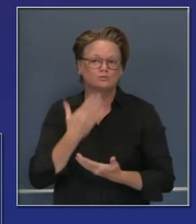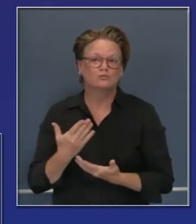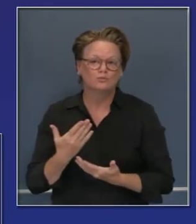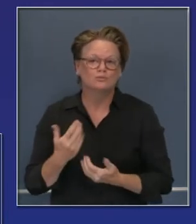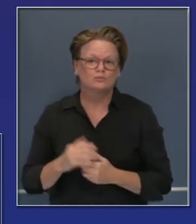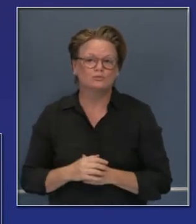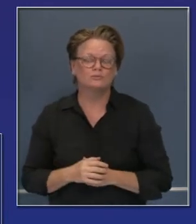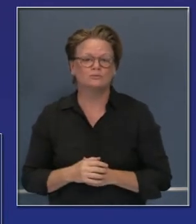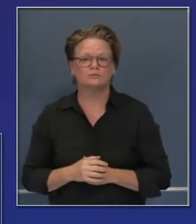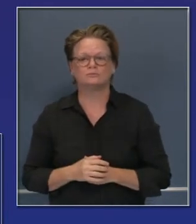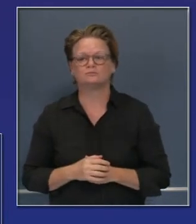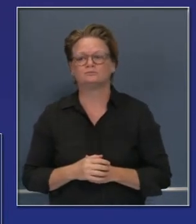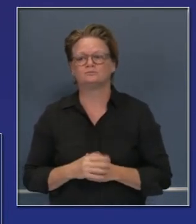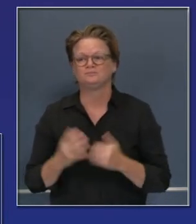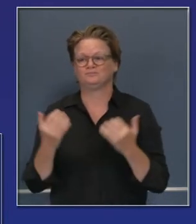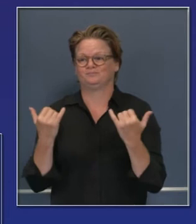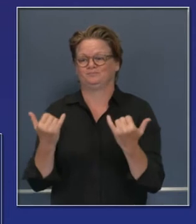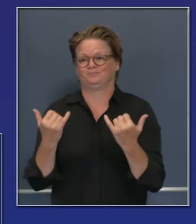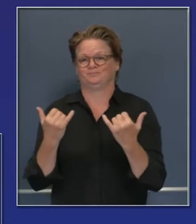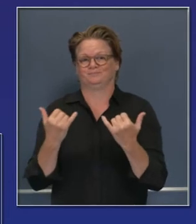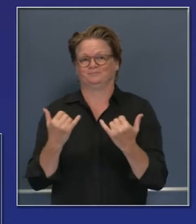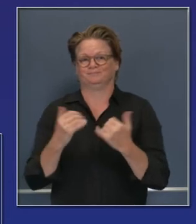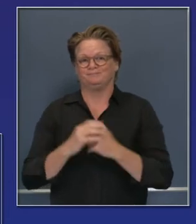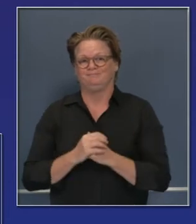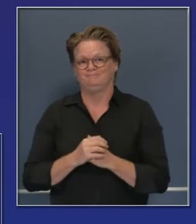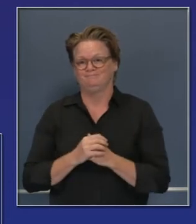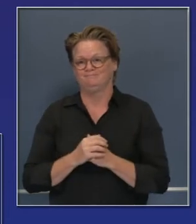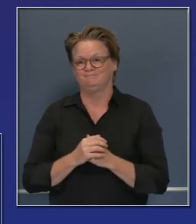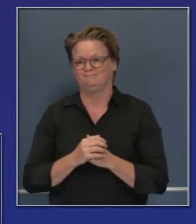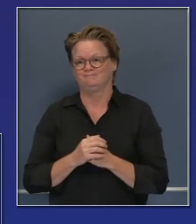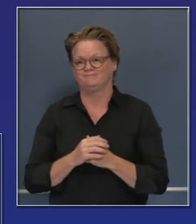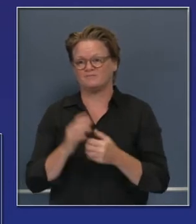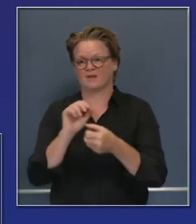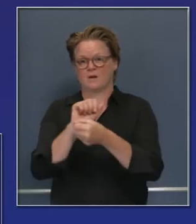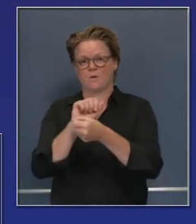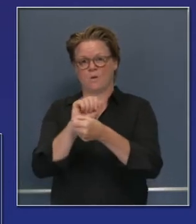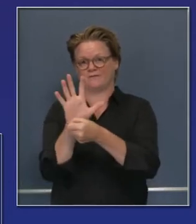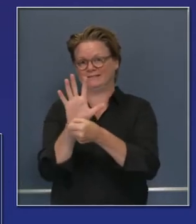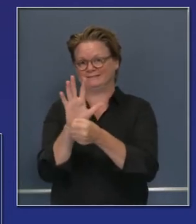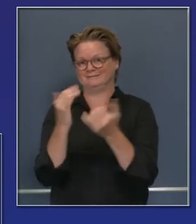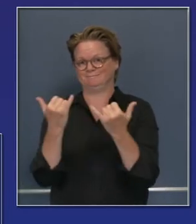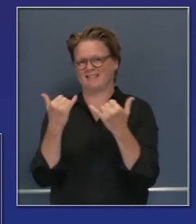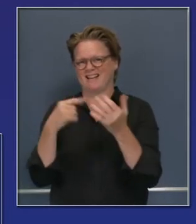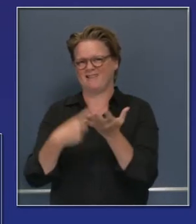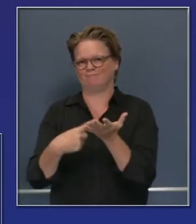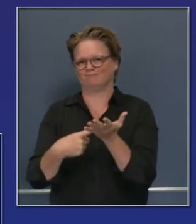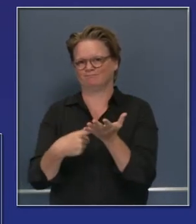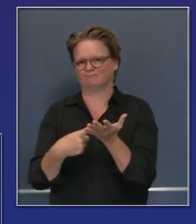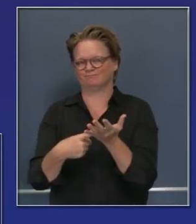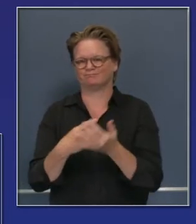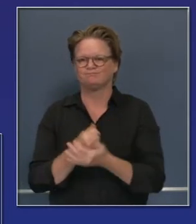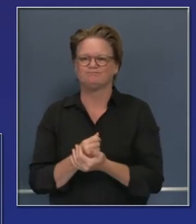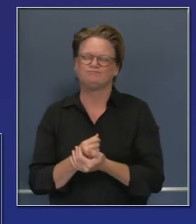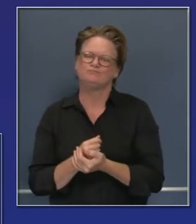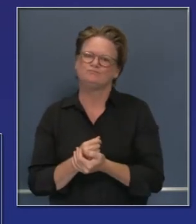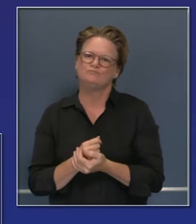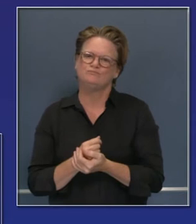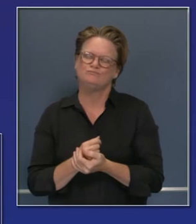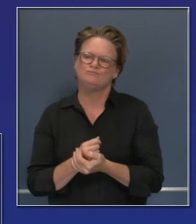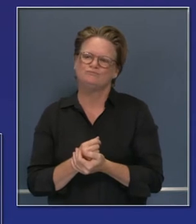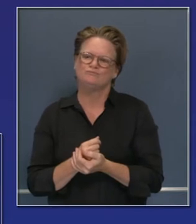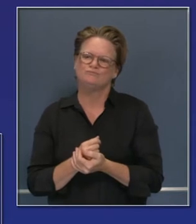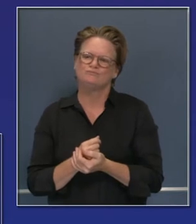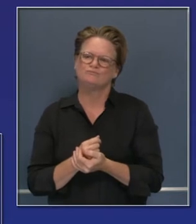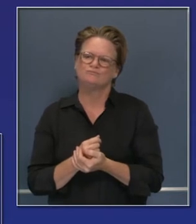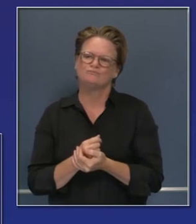Ahora en cuanto al ambiente en cuanto a la mitigación de la transmisión de COVID-19 basados en las pruebas